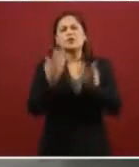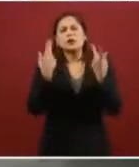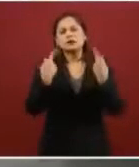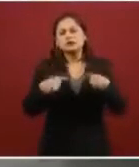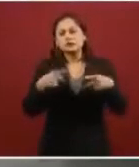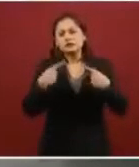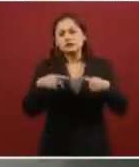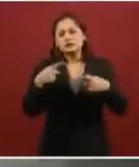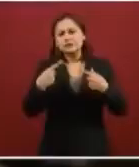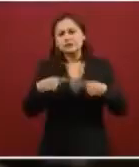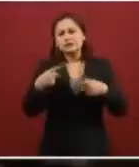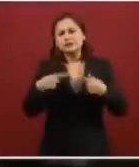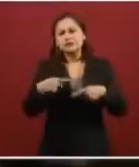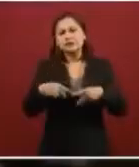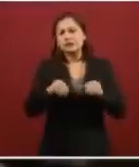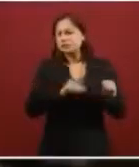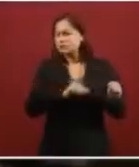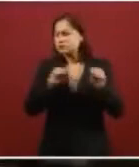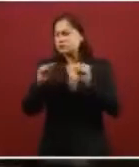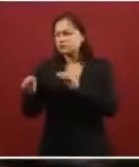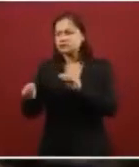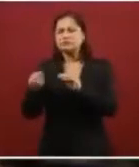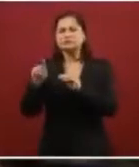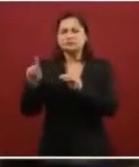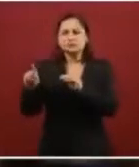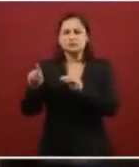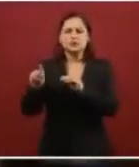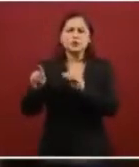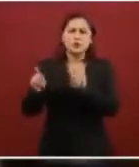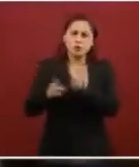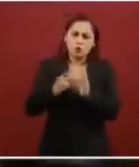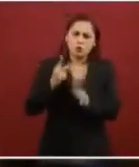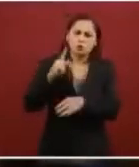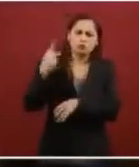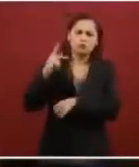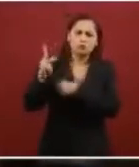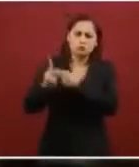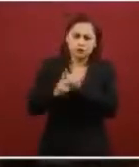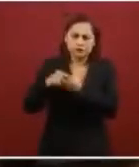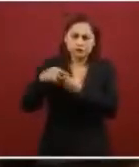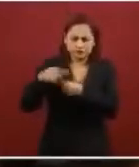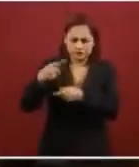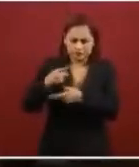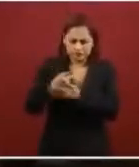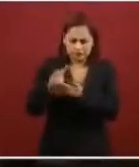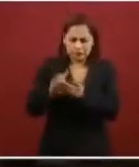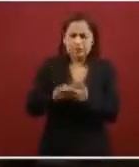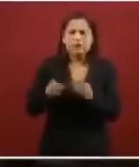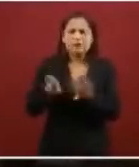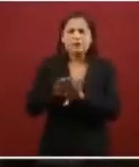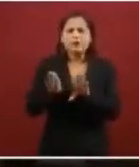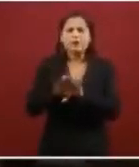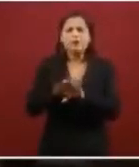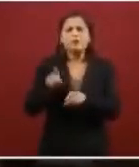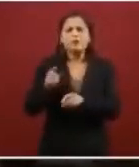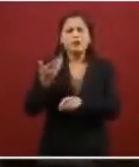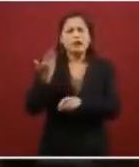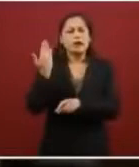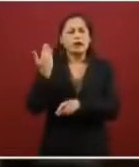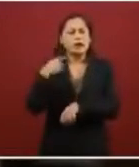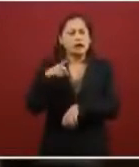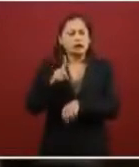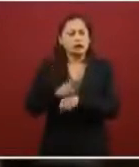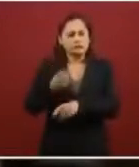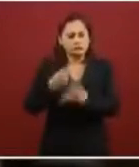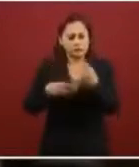apoyado con este nuevo plan, canciller? Hace unos días nos comentaba aquí en conferencia que le había dicho